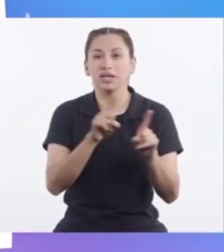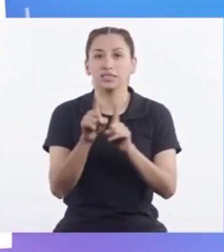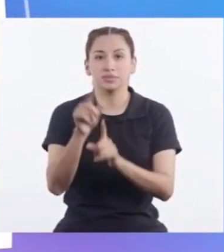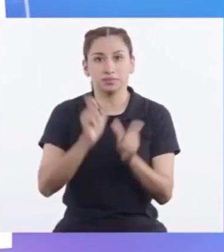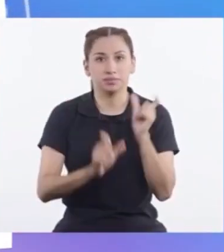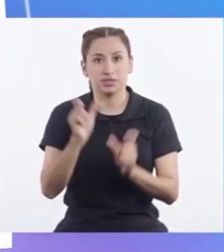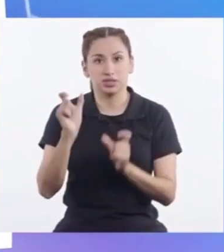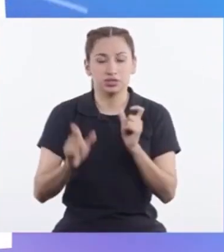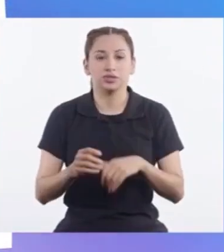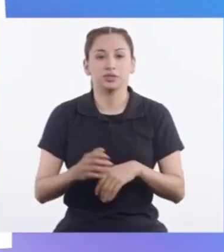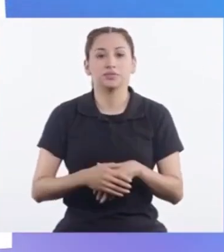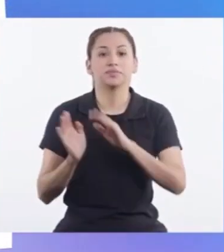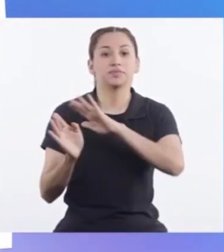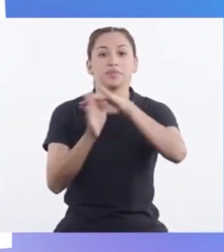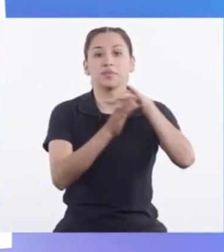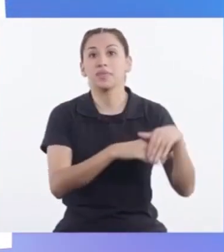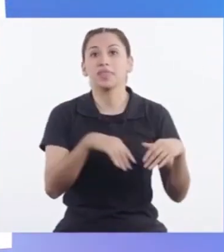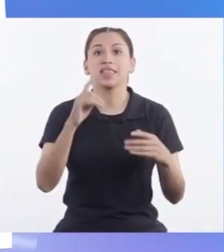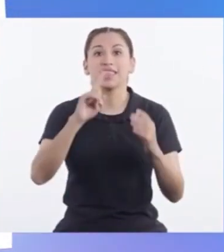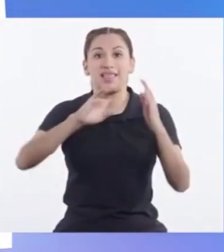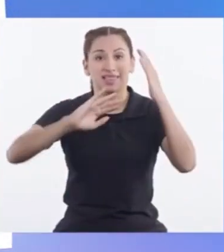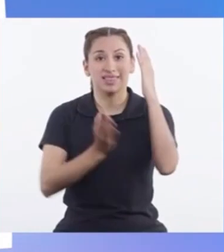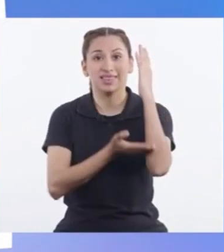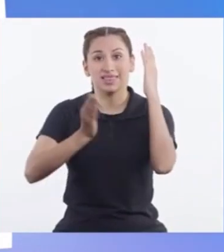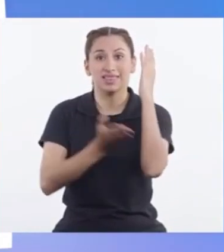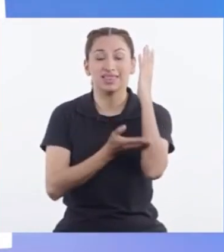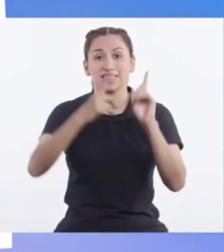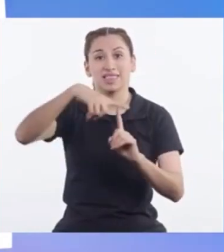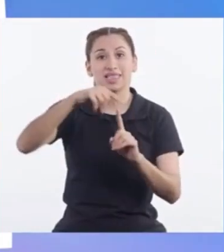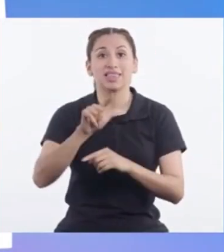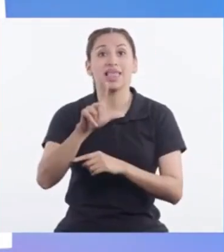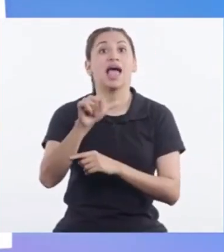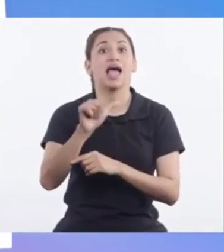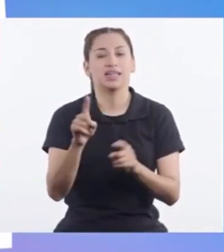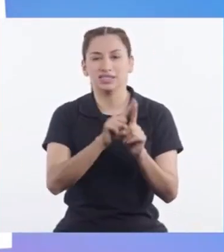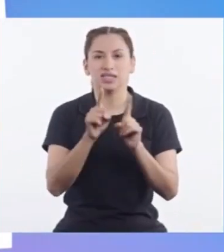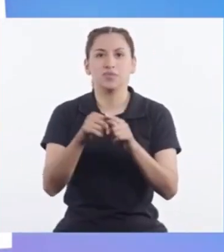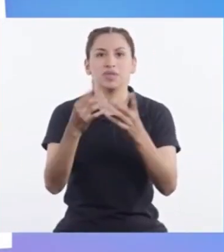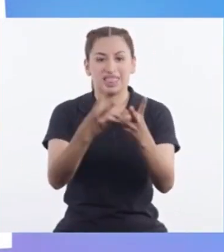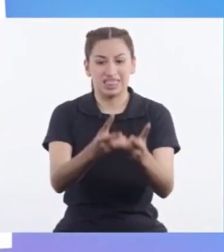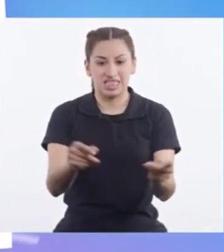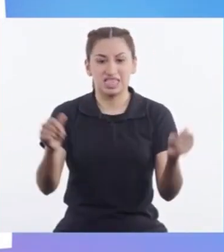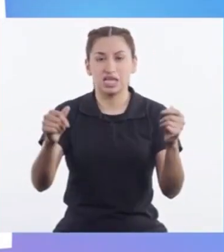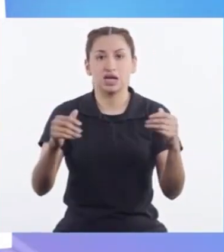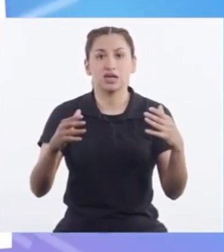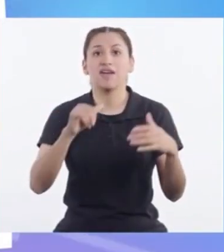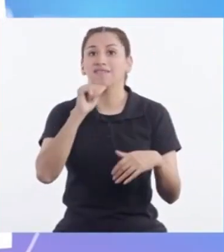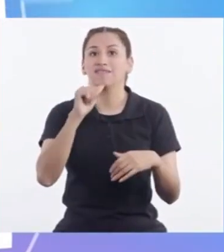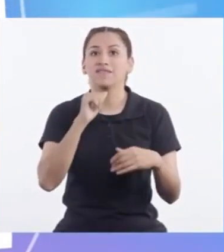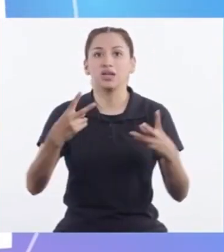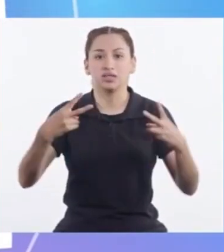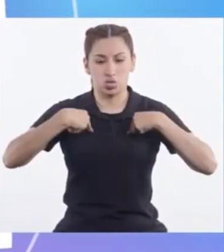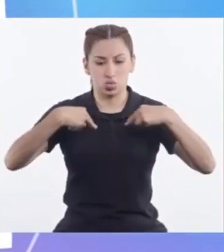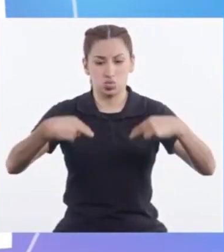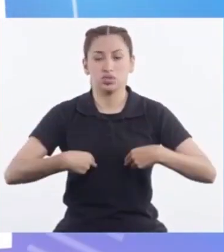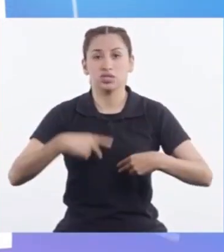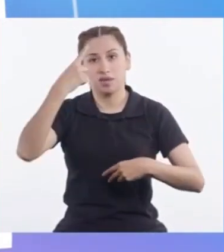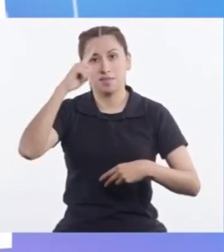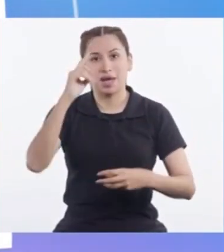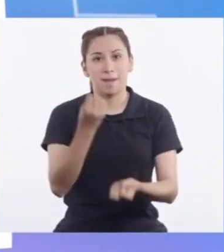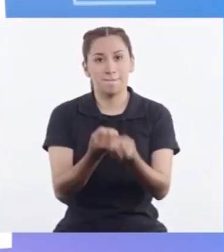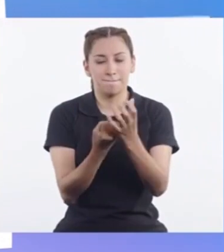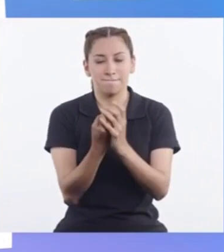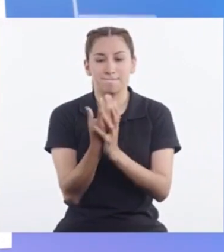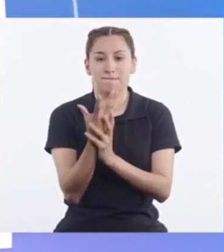humanos Tanto la quema Como la tala Hacen que los suelos Dejen de tener Los suficientes nutrientes